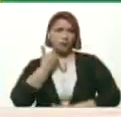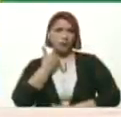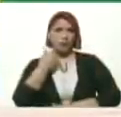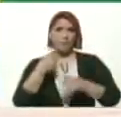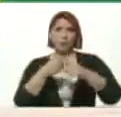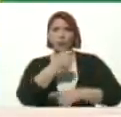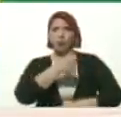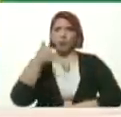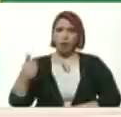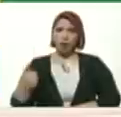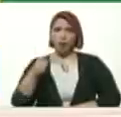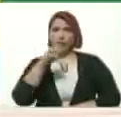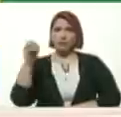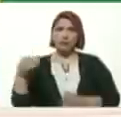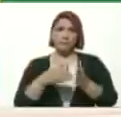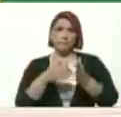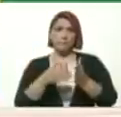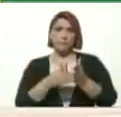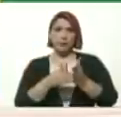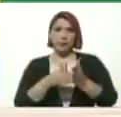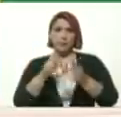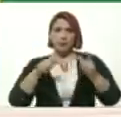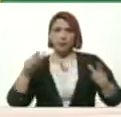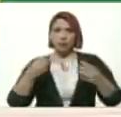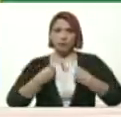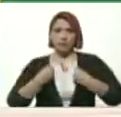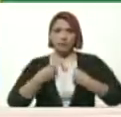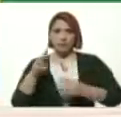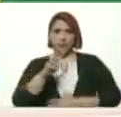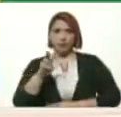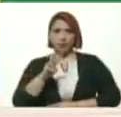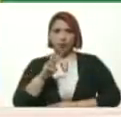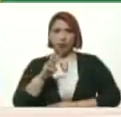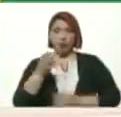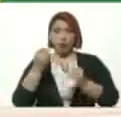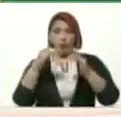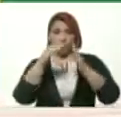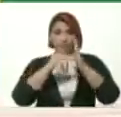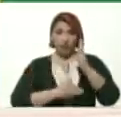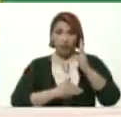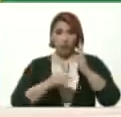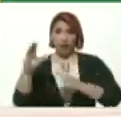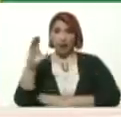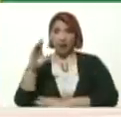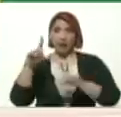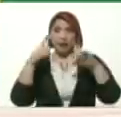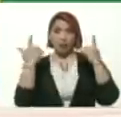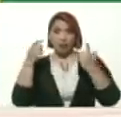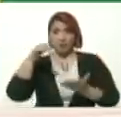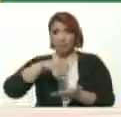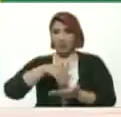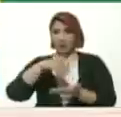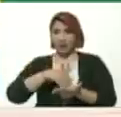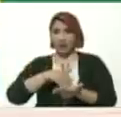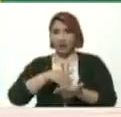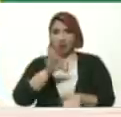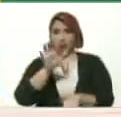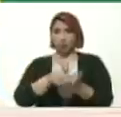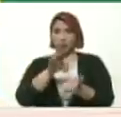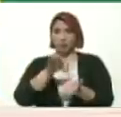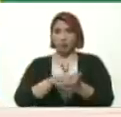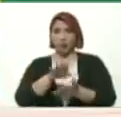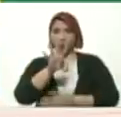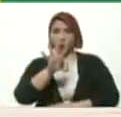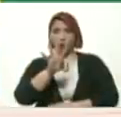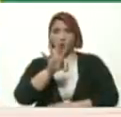habitantes Un número bajo Lo único que Caracas La Guaira Miranda Y Nueva Esparta Esos